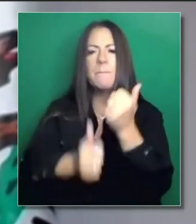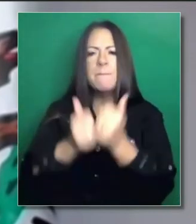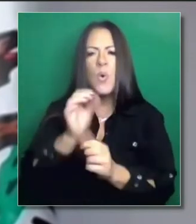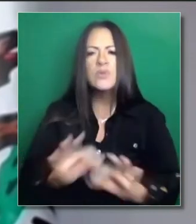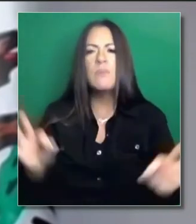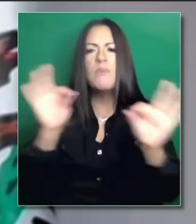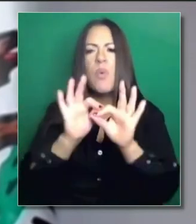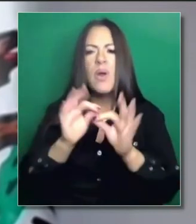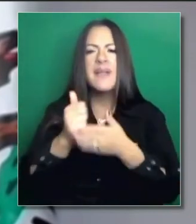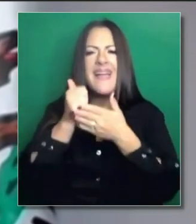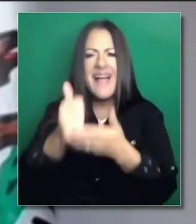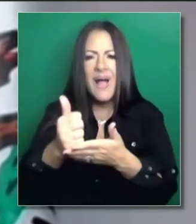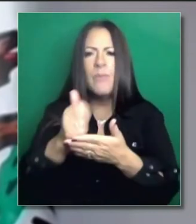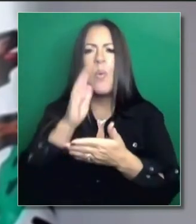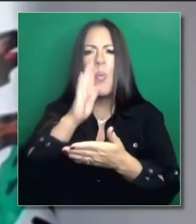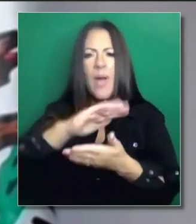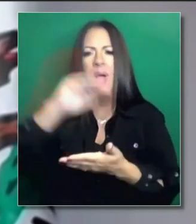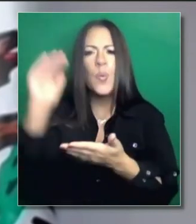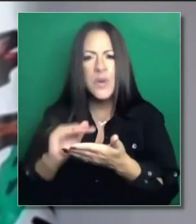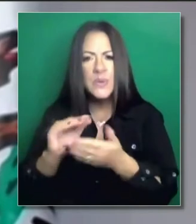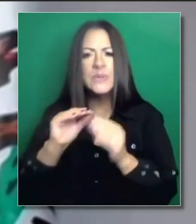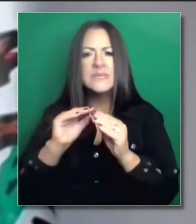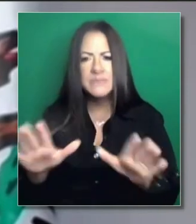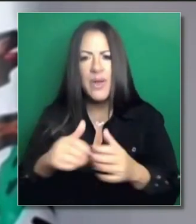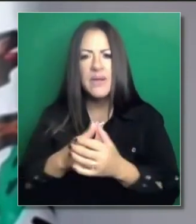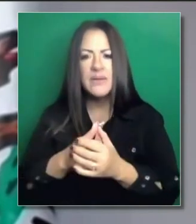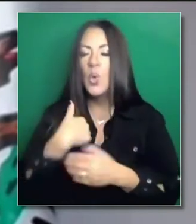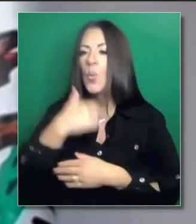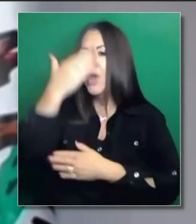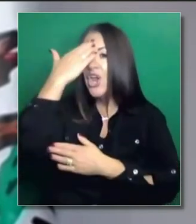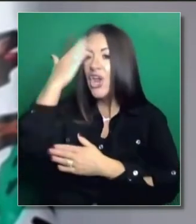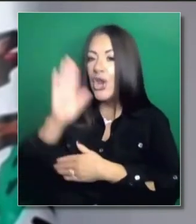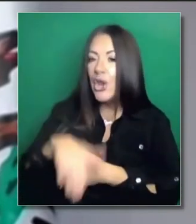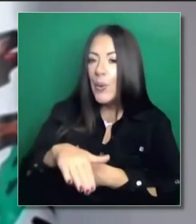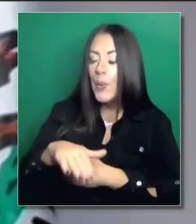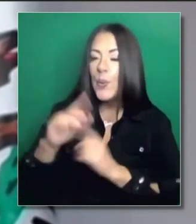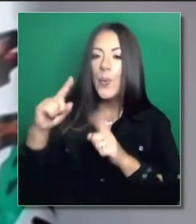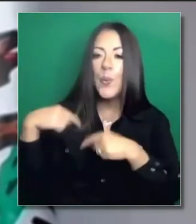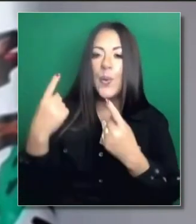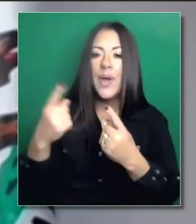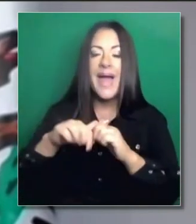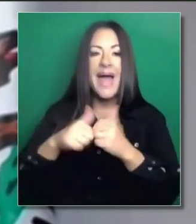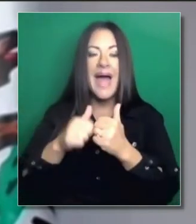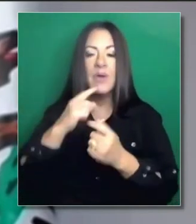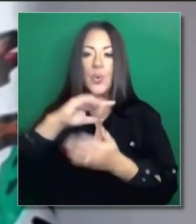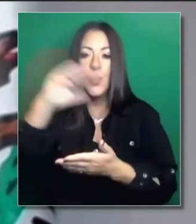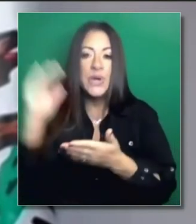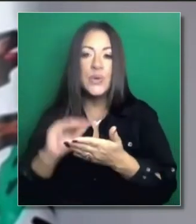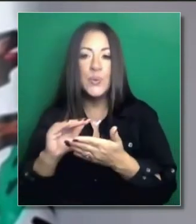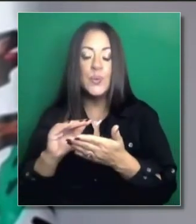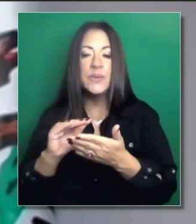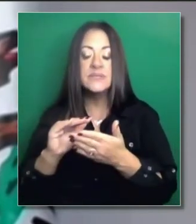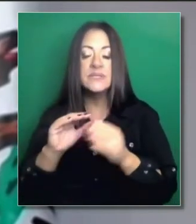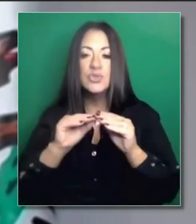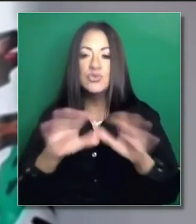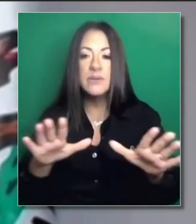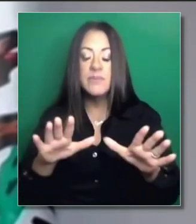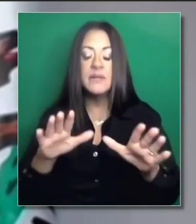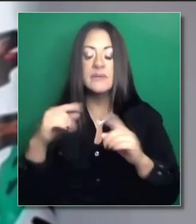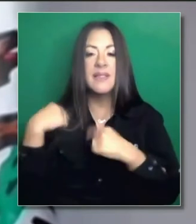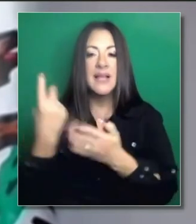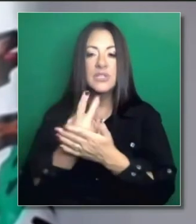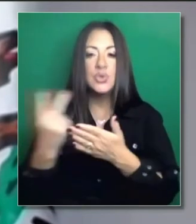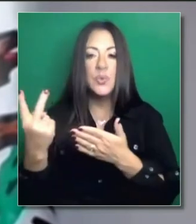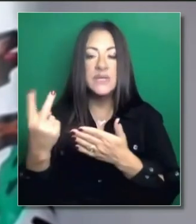que deben acatarse a las normas de seguridad y de higiene. Nosotros sabemos que esto puede reducir la